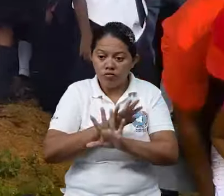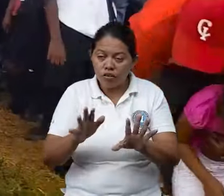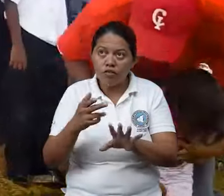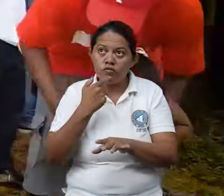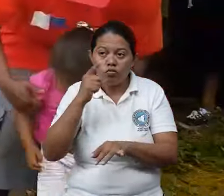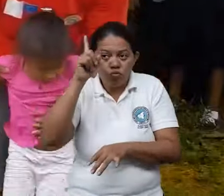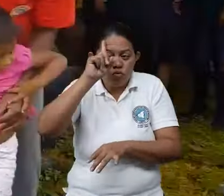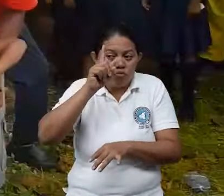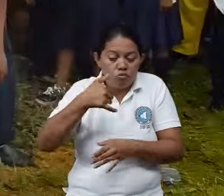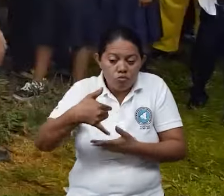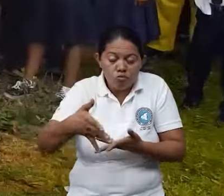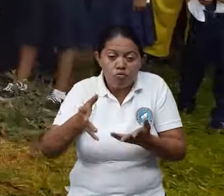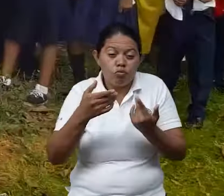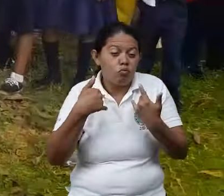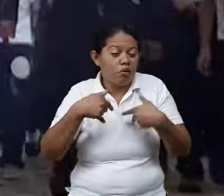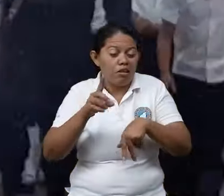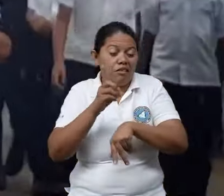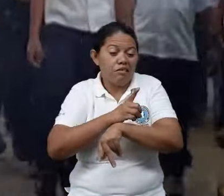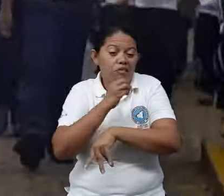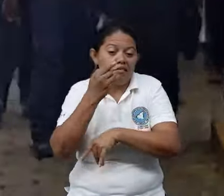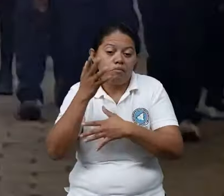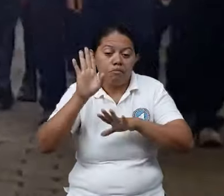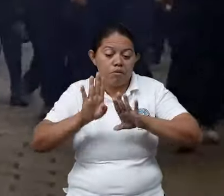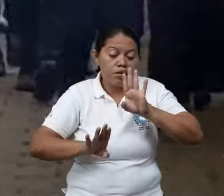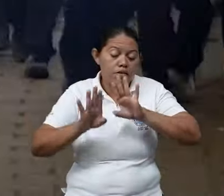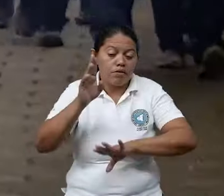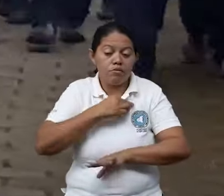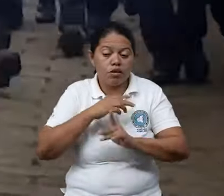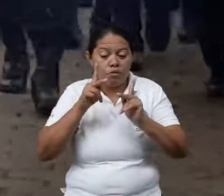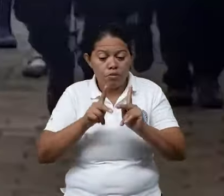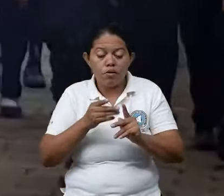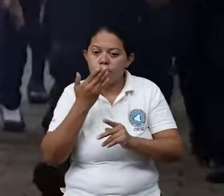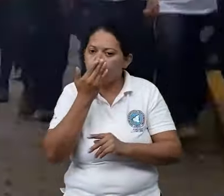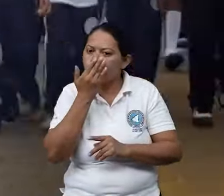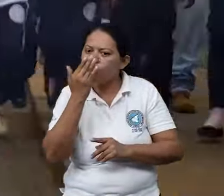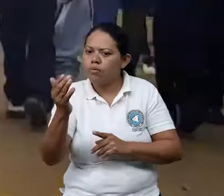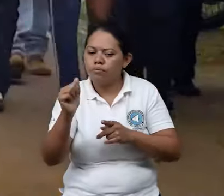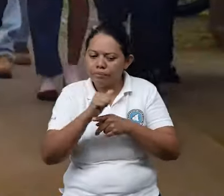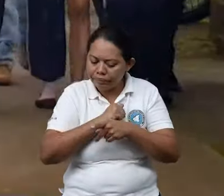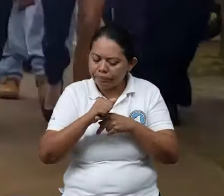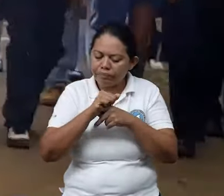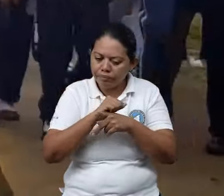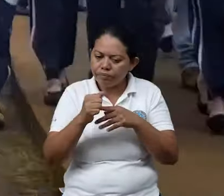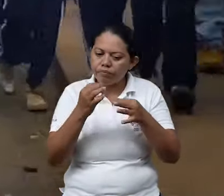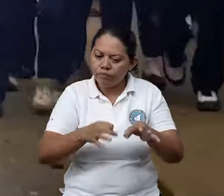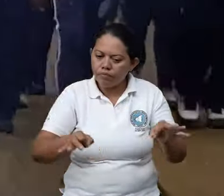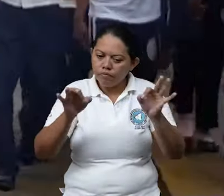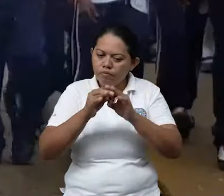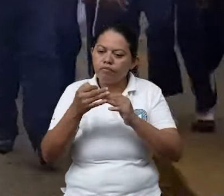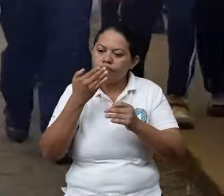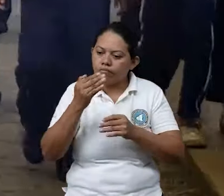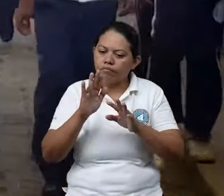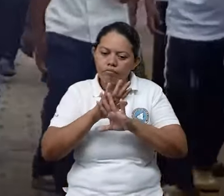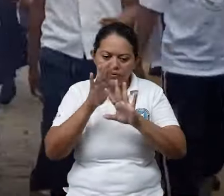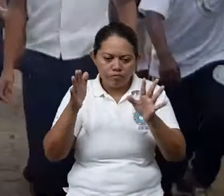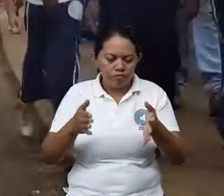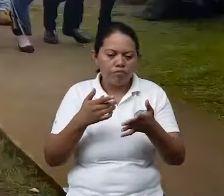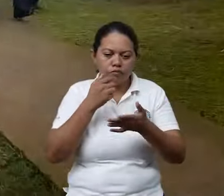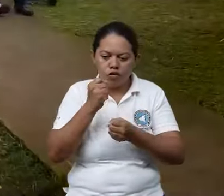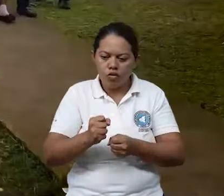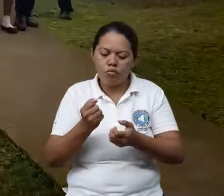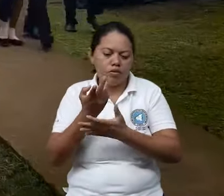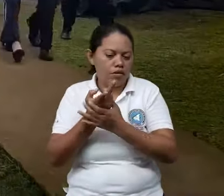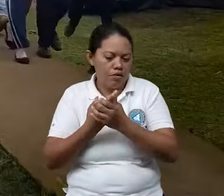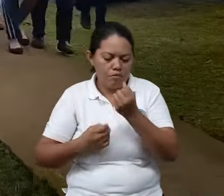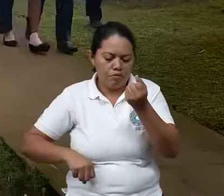todo el sistema, por lo cual la participación y el protagonismo de las personas, principalmente de los lugares en riesgo, es fundamental y muy